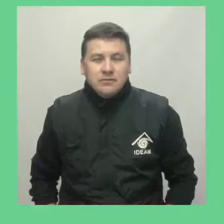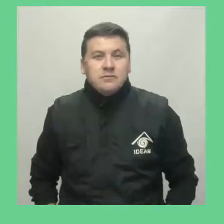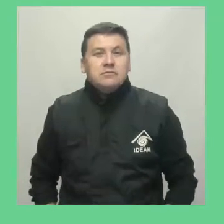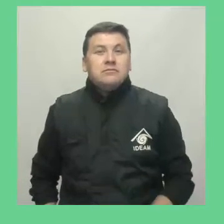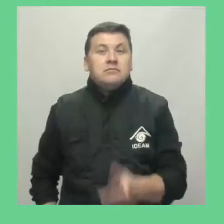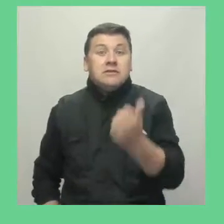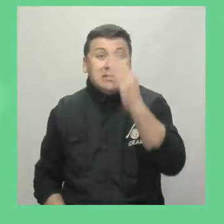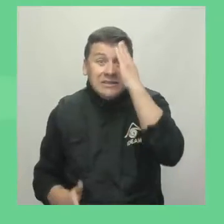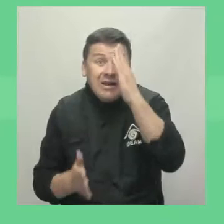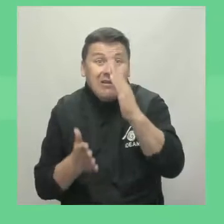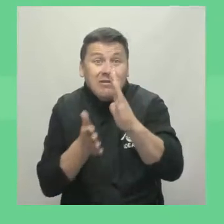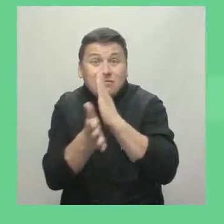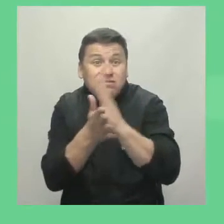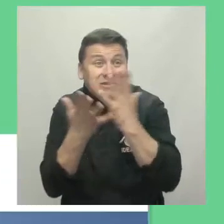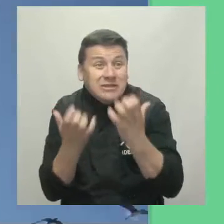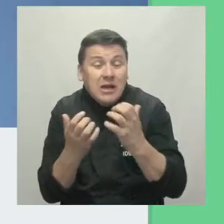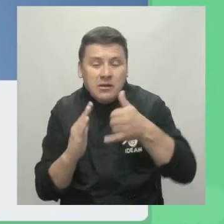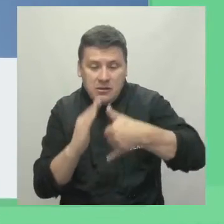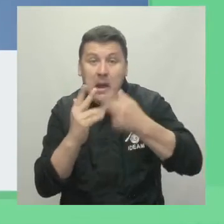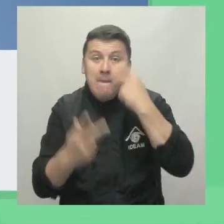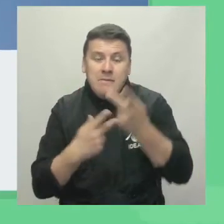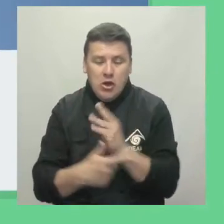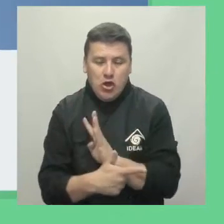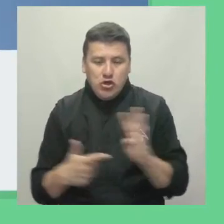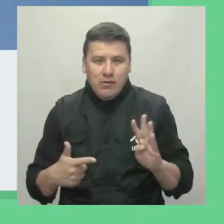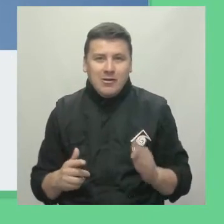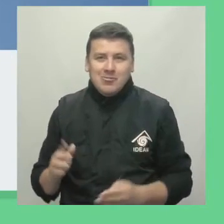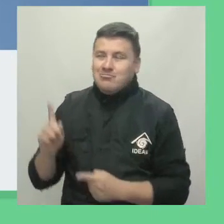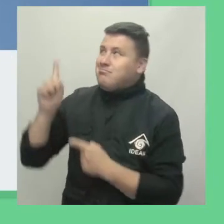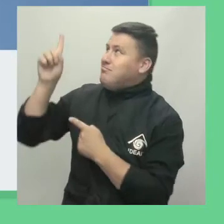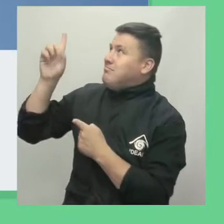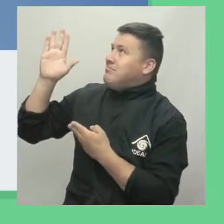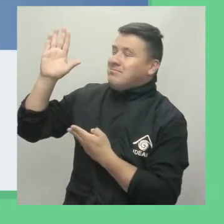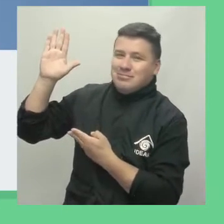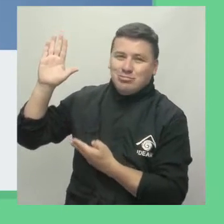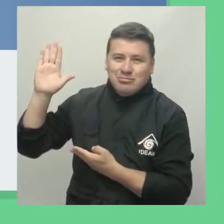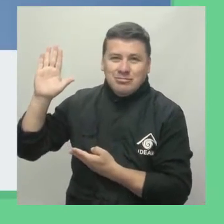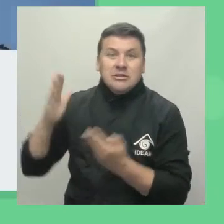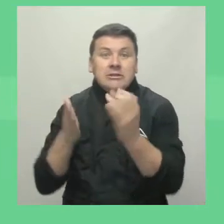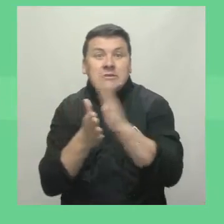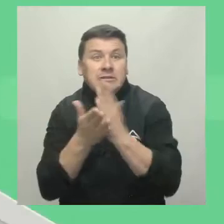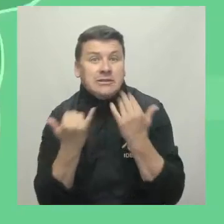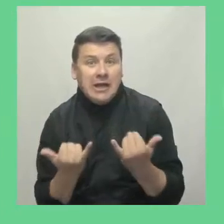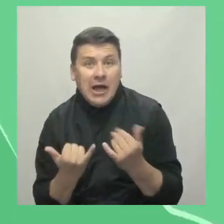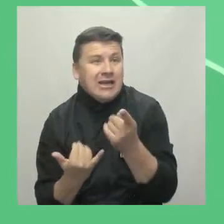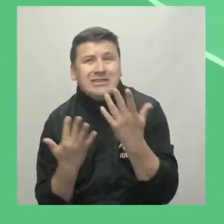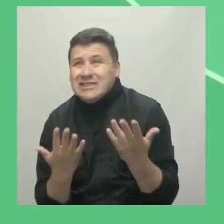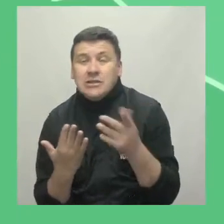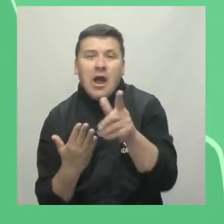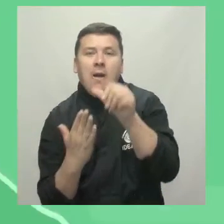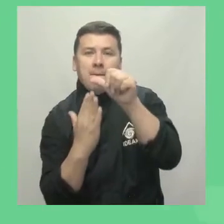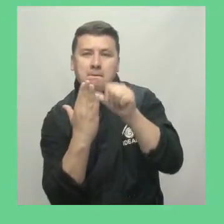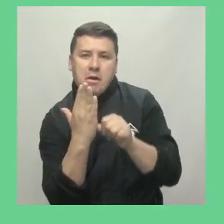Para mayor información sobre el pronóstico del tiempo, visítenos en www.ideam.gov.co Y para estar informado al